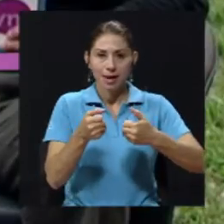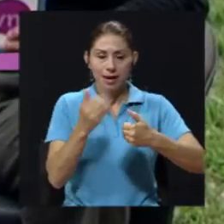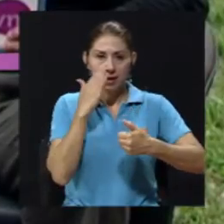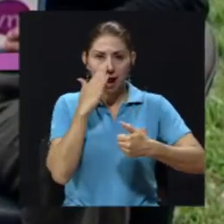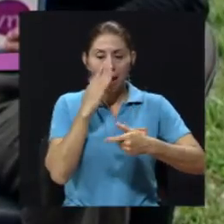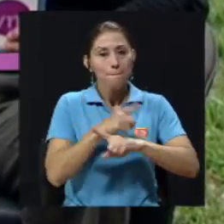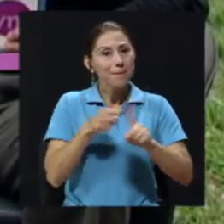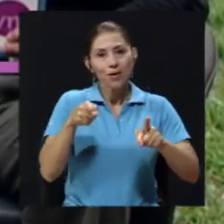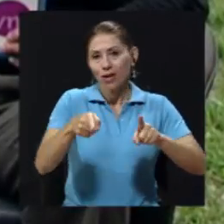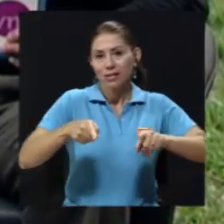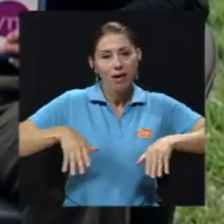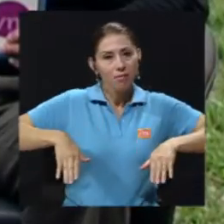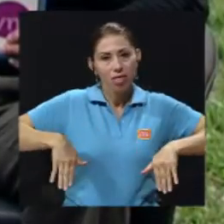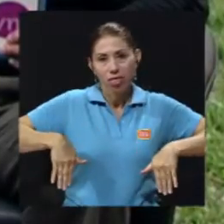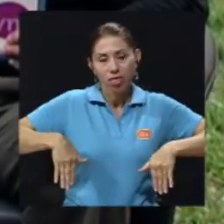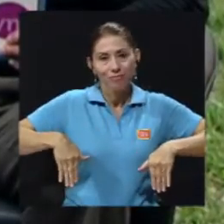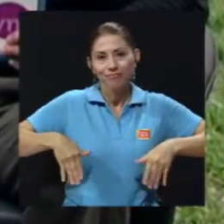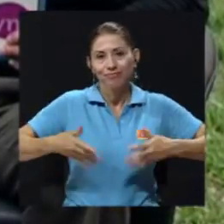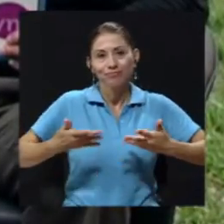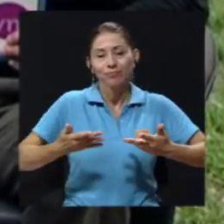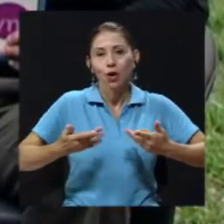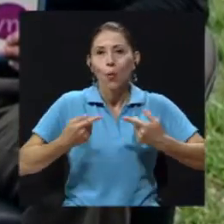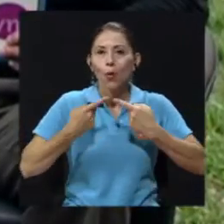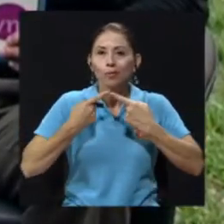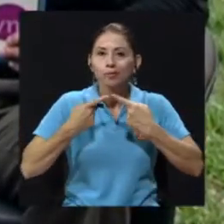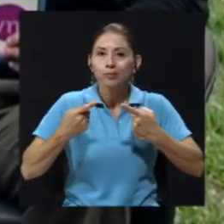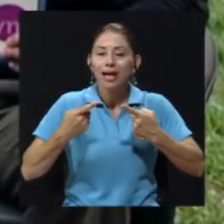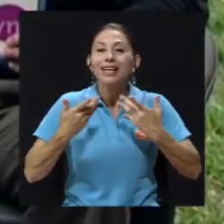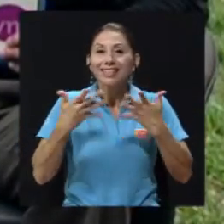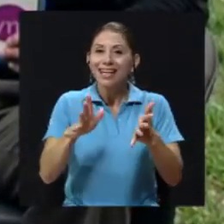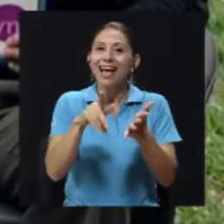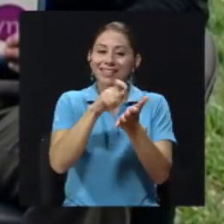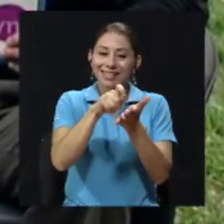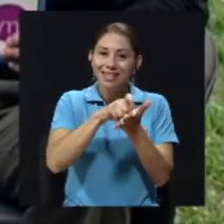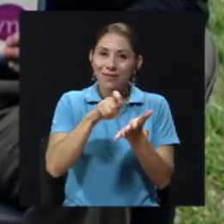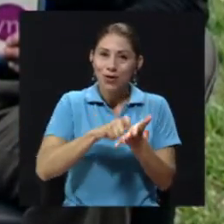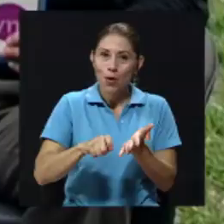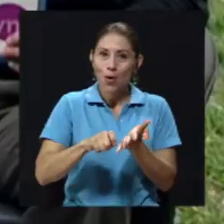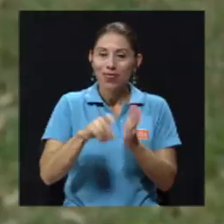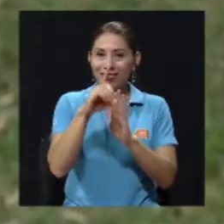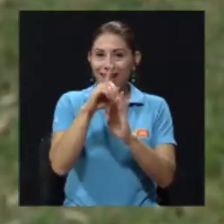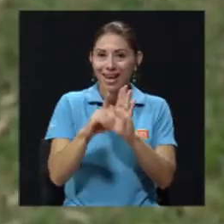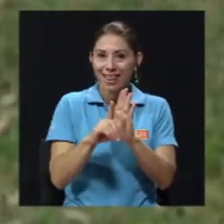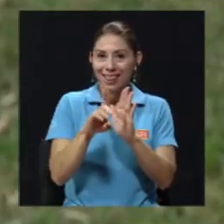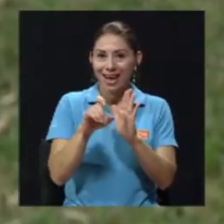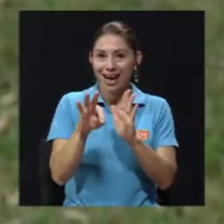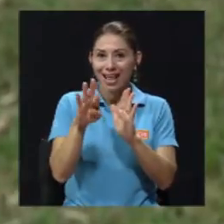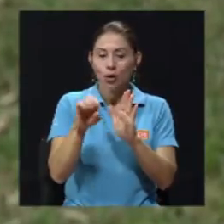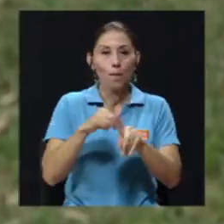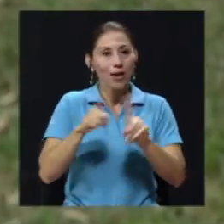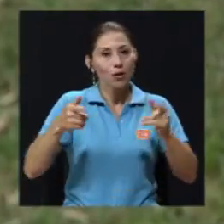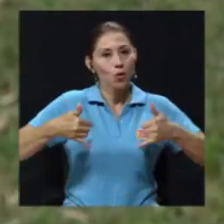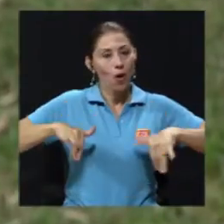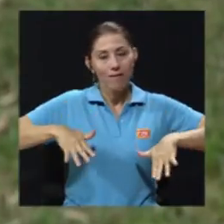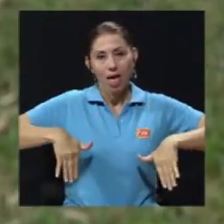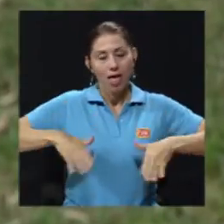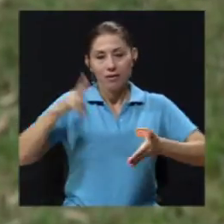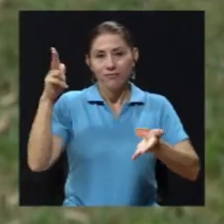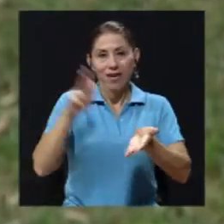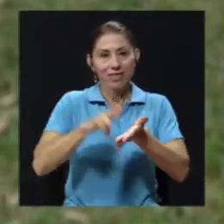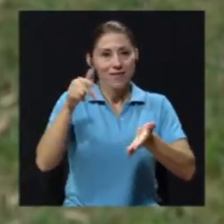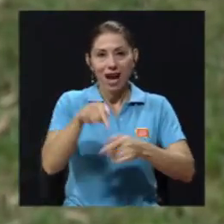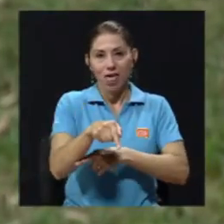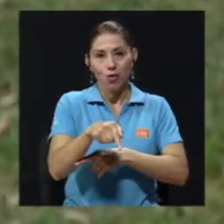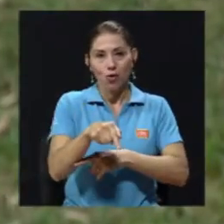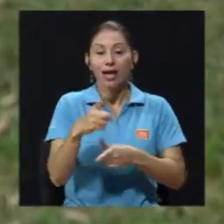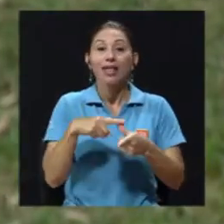esta todavía no ha sido, o sea, se formuló y se escribió el decreto, pero no ha sido todavía ratificado. Por lo